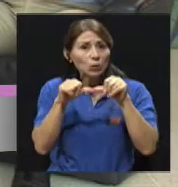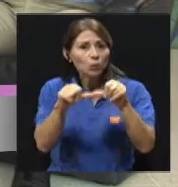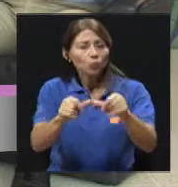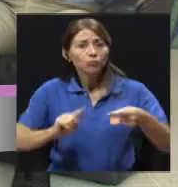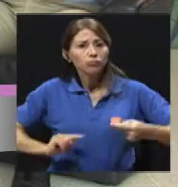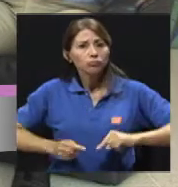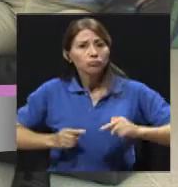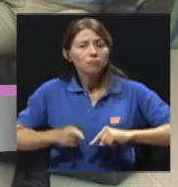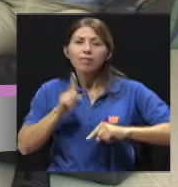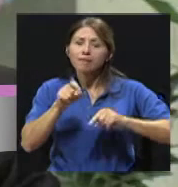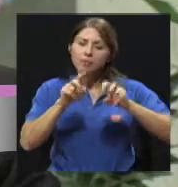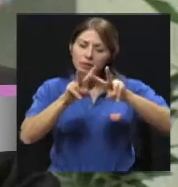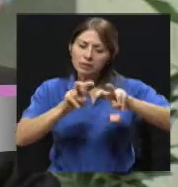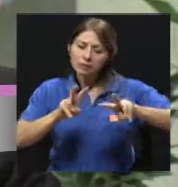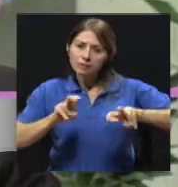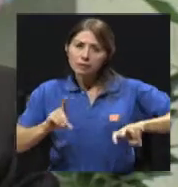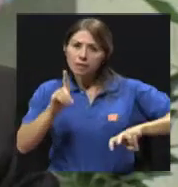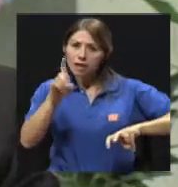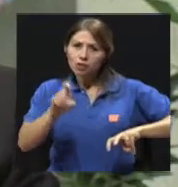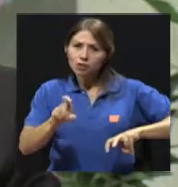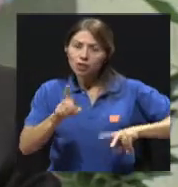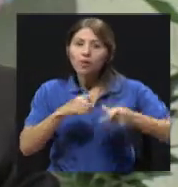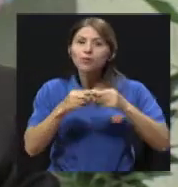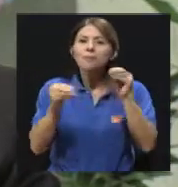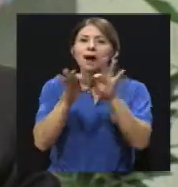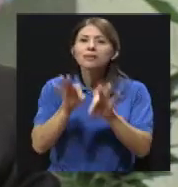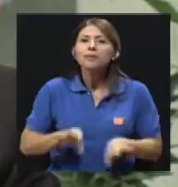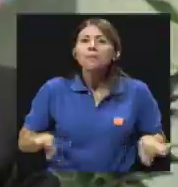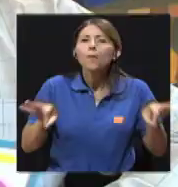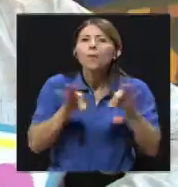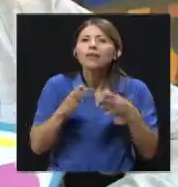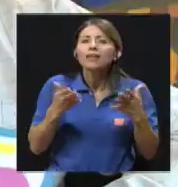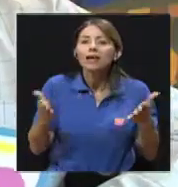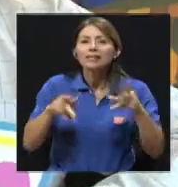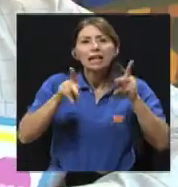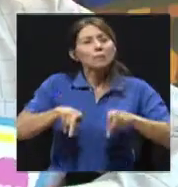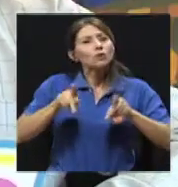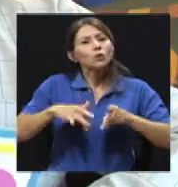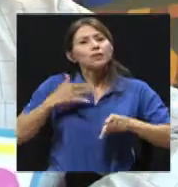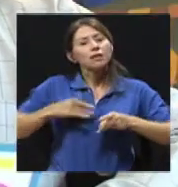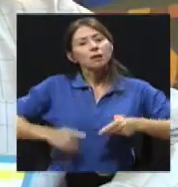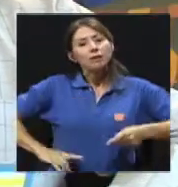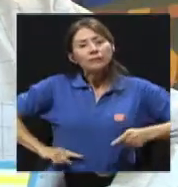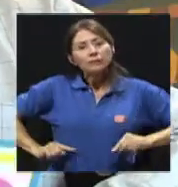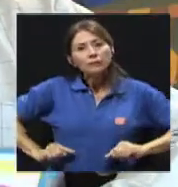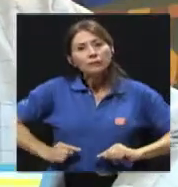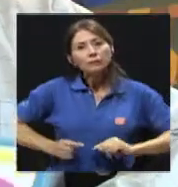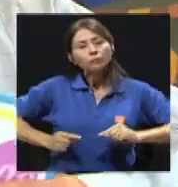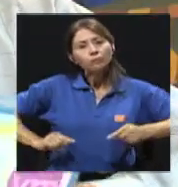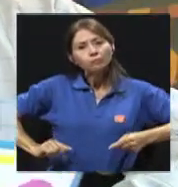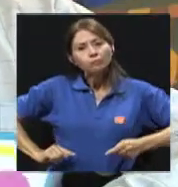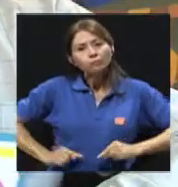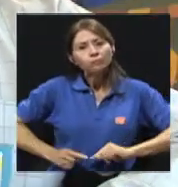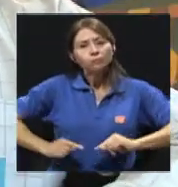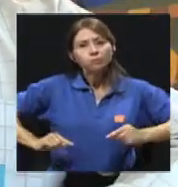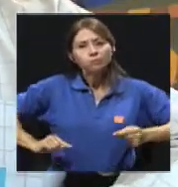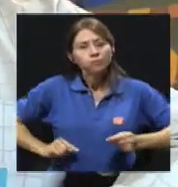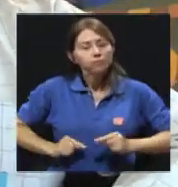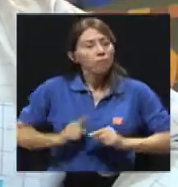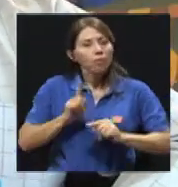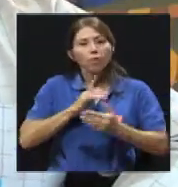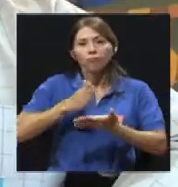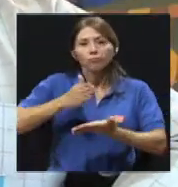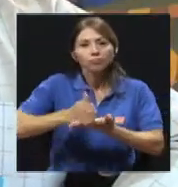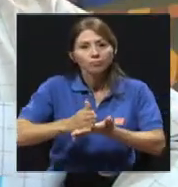dato más importante es el dolor persistente. ¿Se localiza normalmente en alguna zona